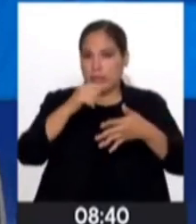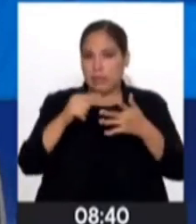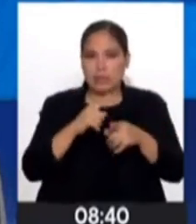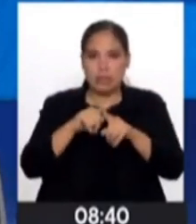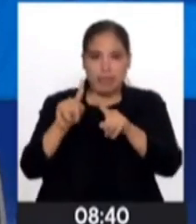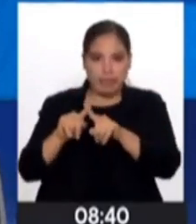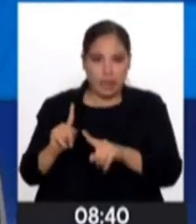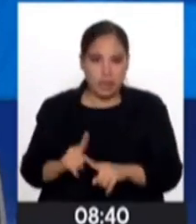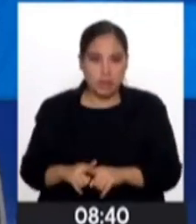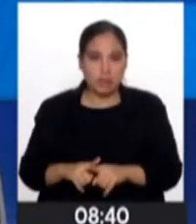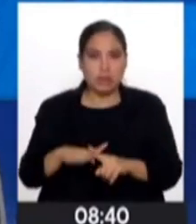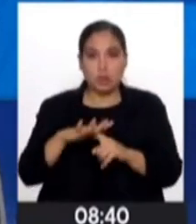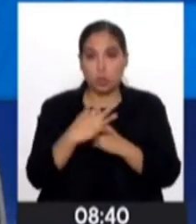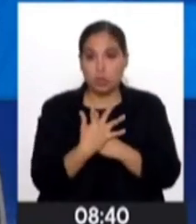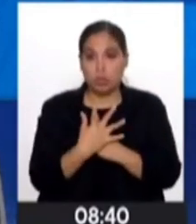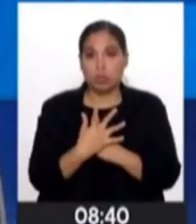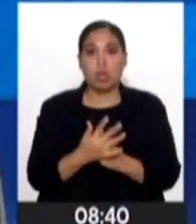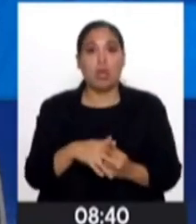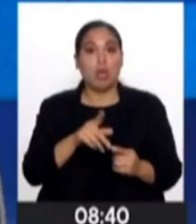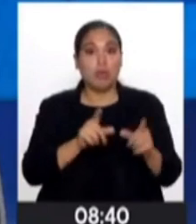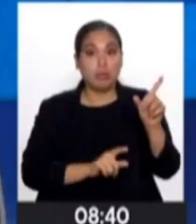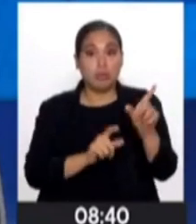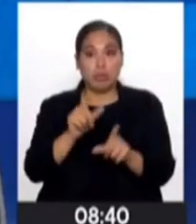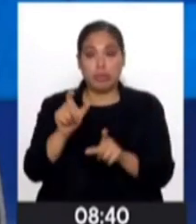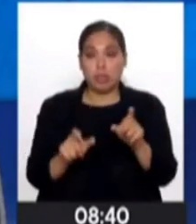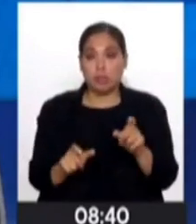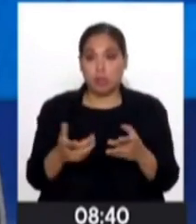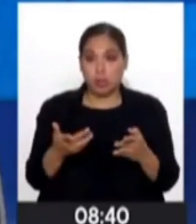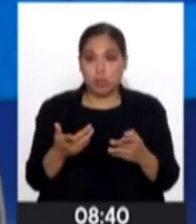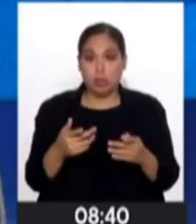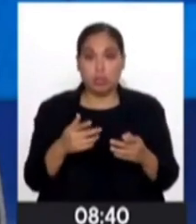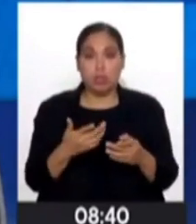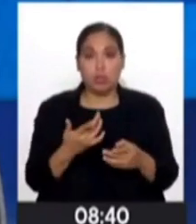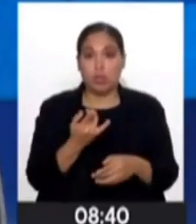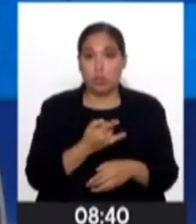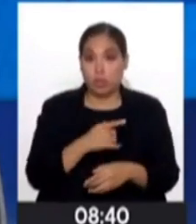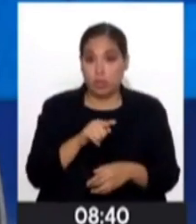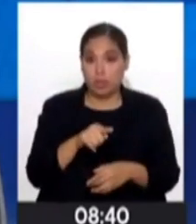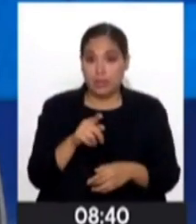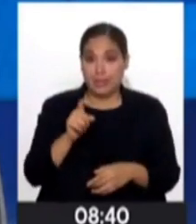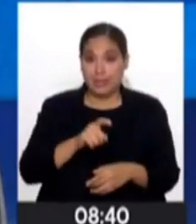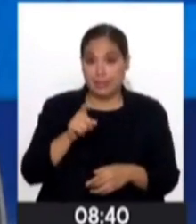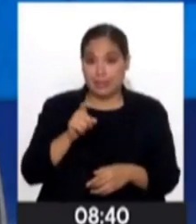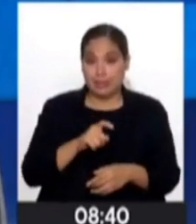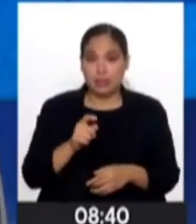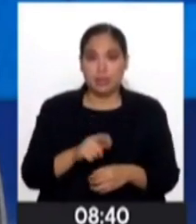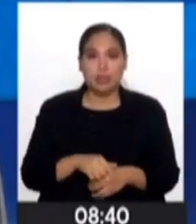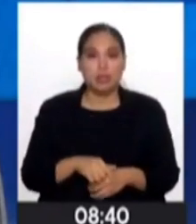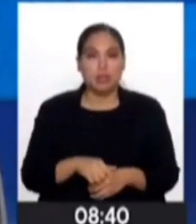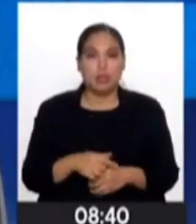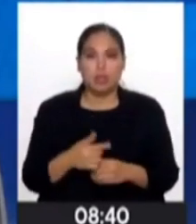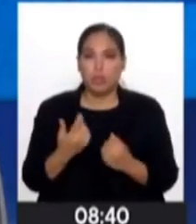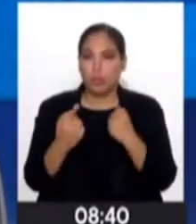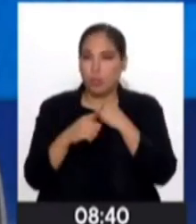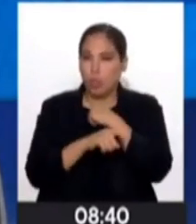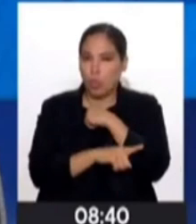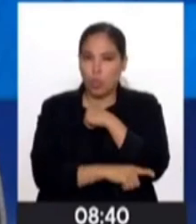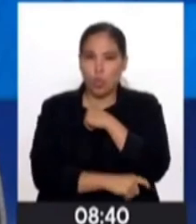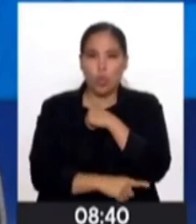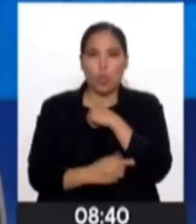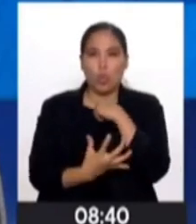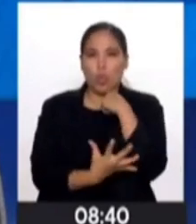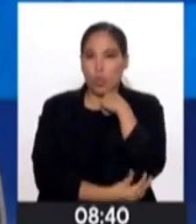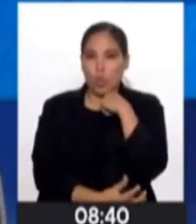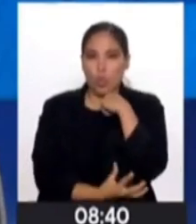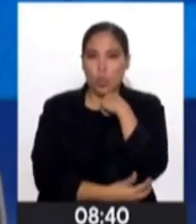circunstancias. Entonces, la población que está en este estado con pobreza y extrema pobreza puede